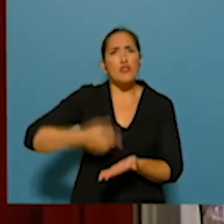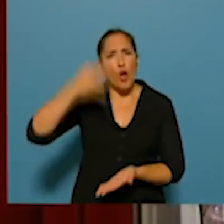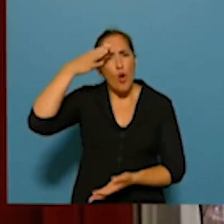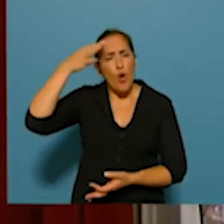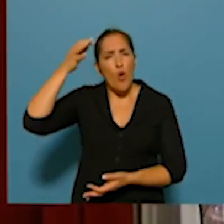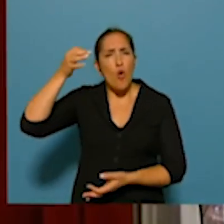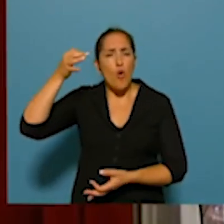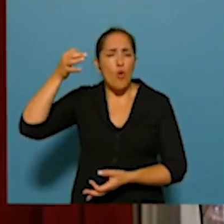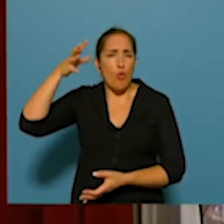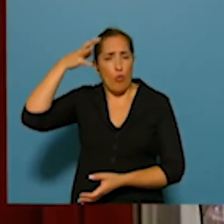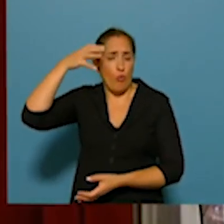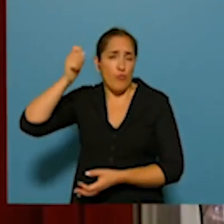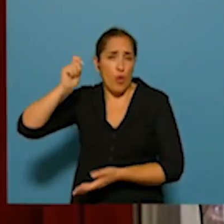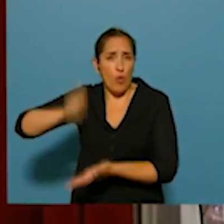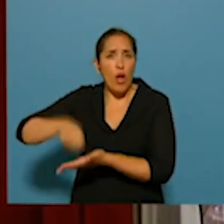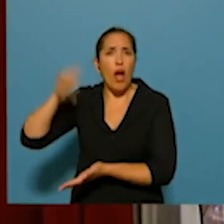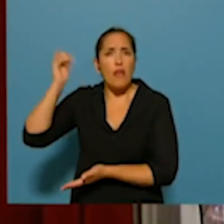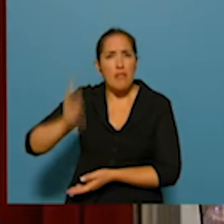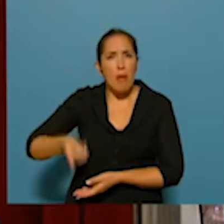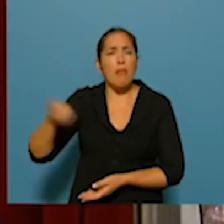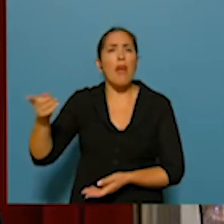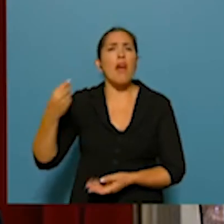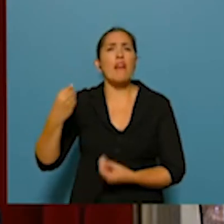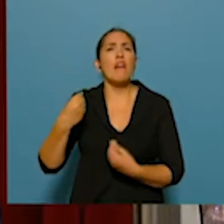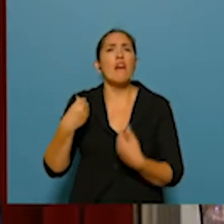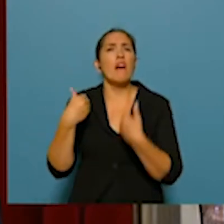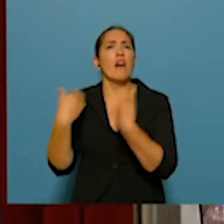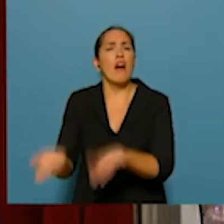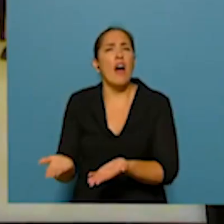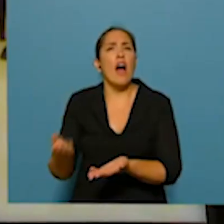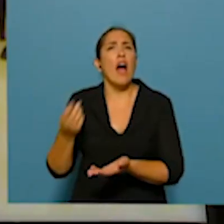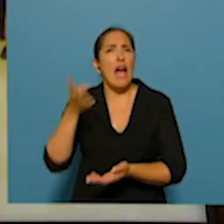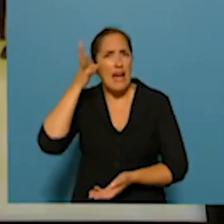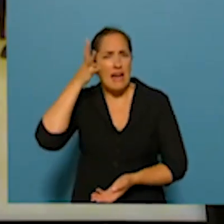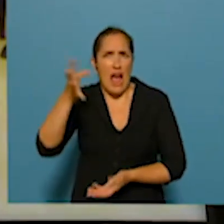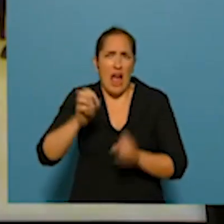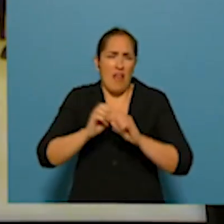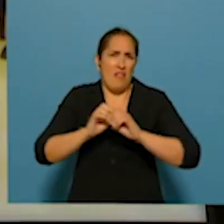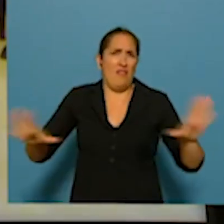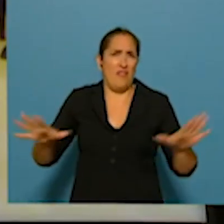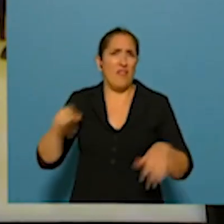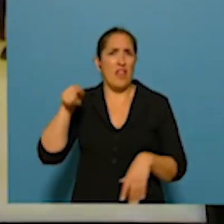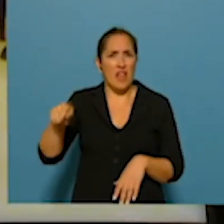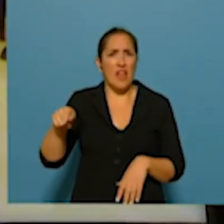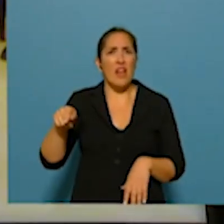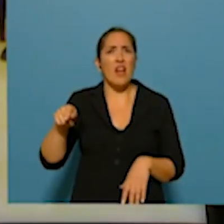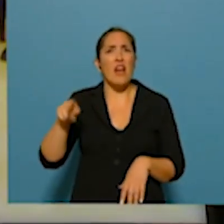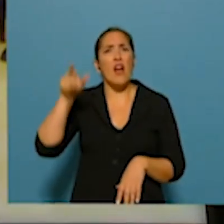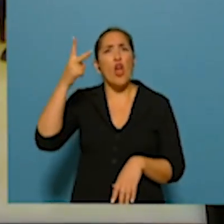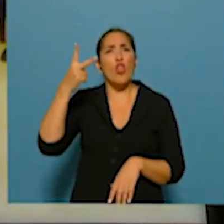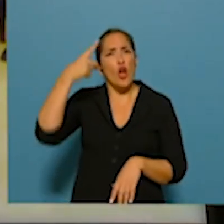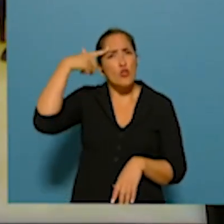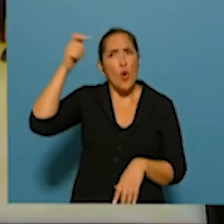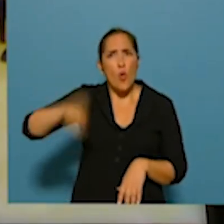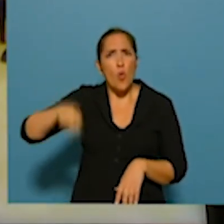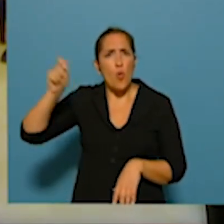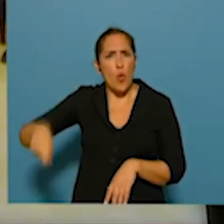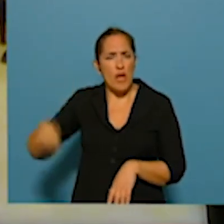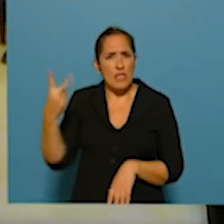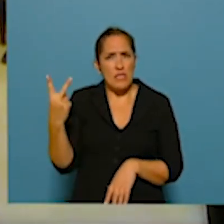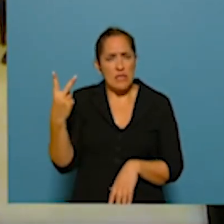como el otorgamiento de un persaltum que le asignó extrema gravedad institucional al traslado de dos jueces innotos. ¡Gracias!